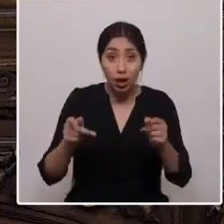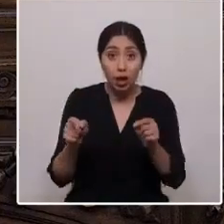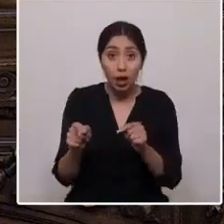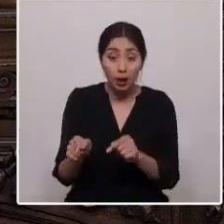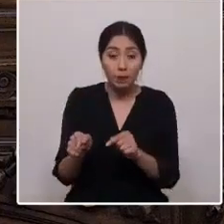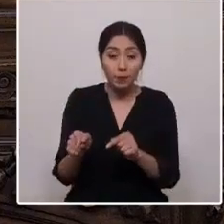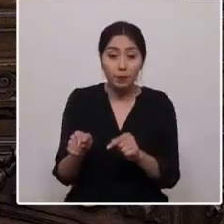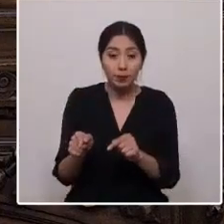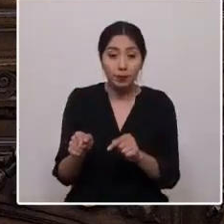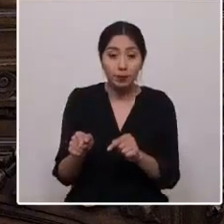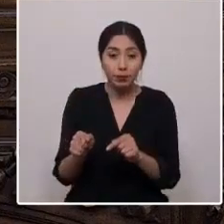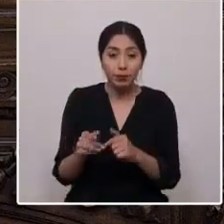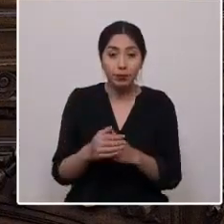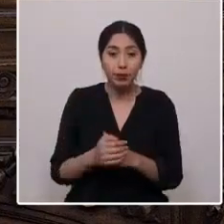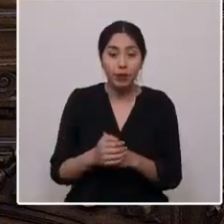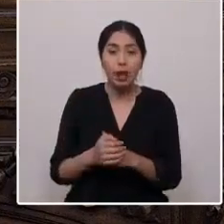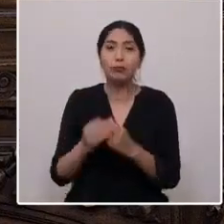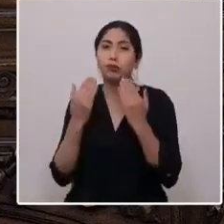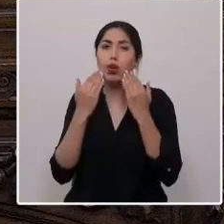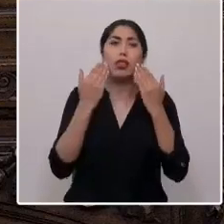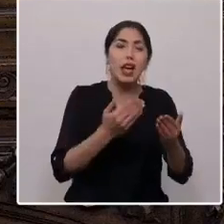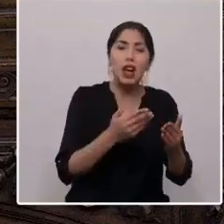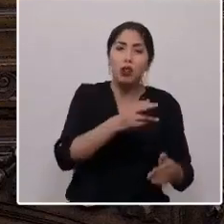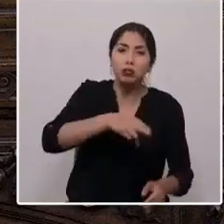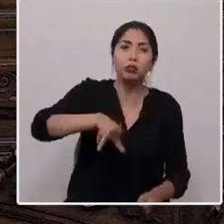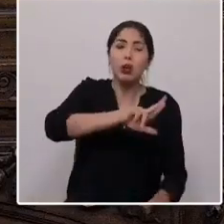devuelvan a la dignidad y a las personas que necesitan.